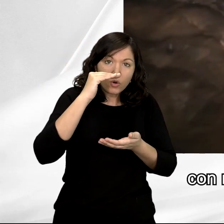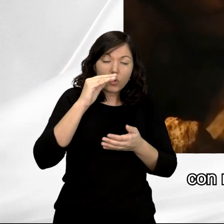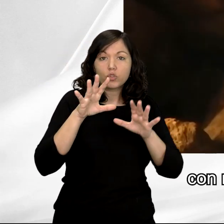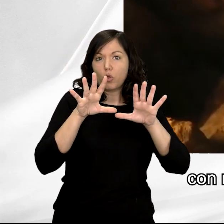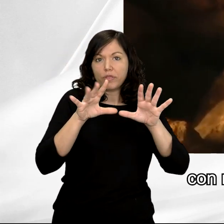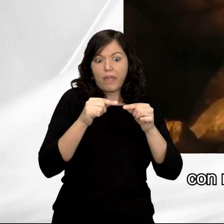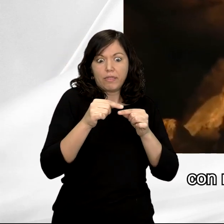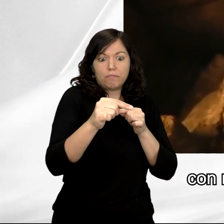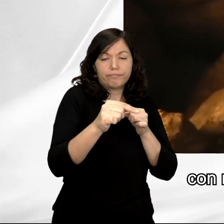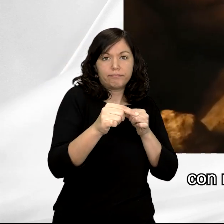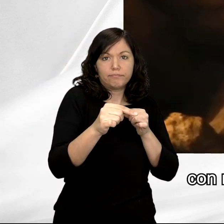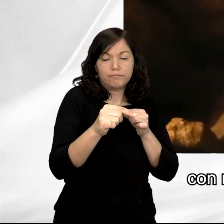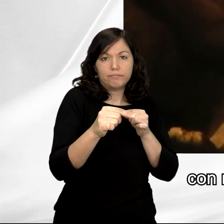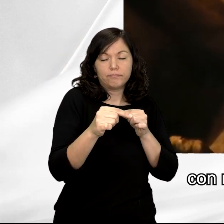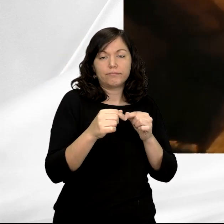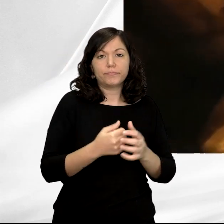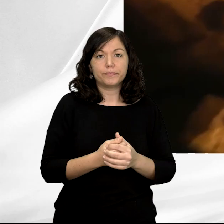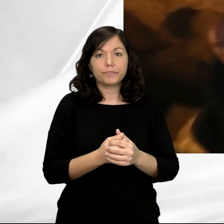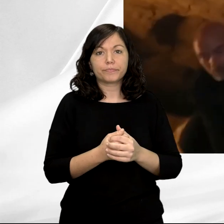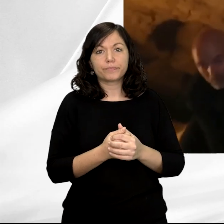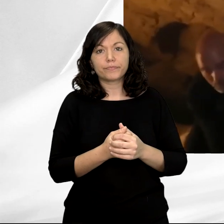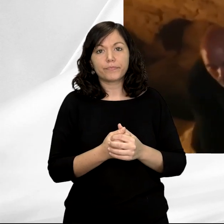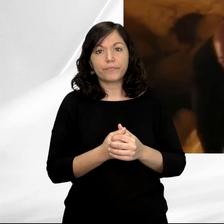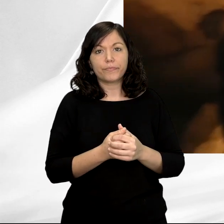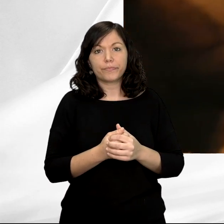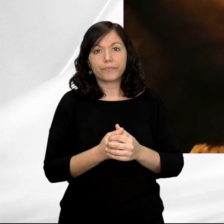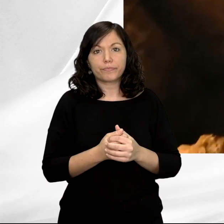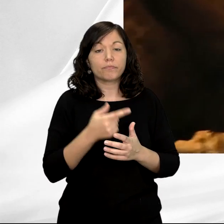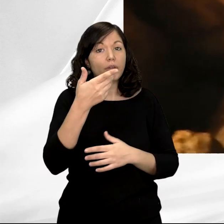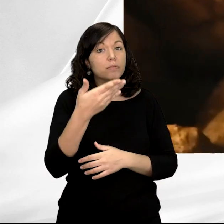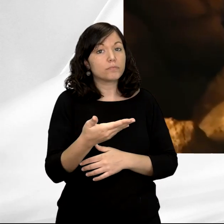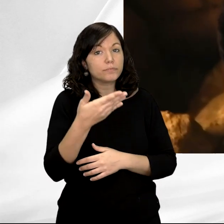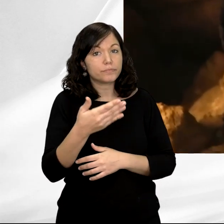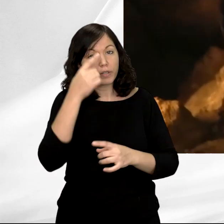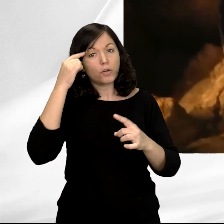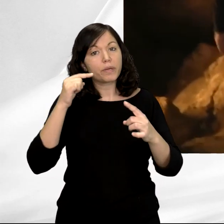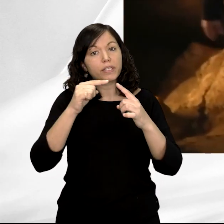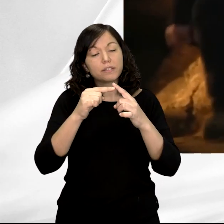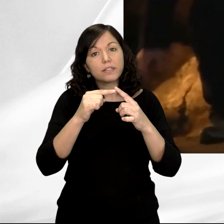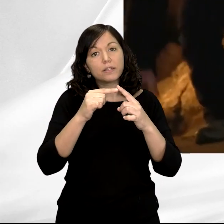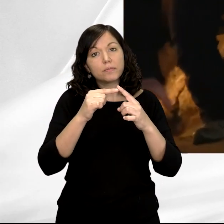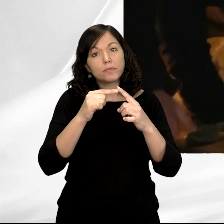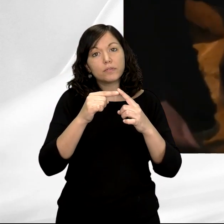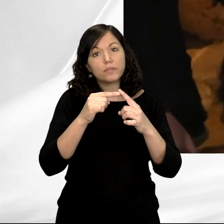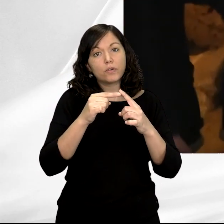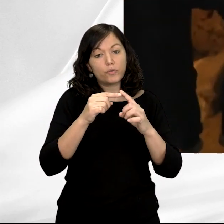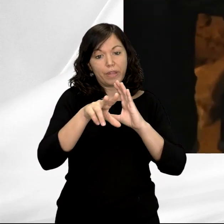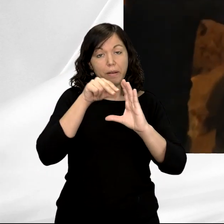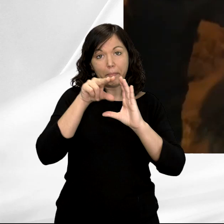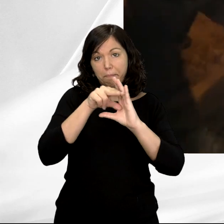10 metros y unos 2 metros de anchura. El propósito fundamental de este vídeo que